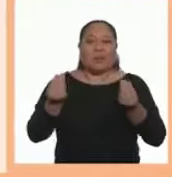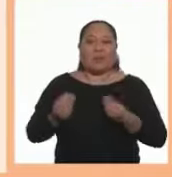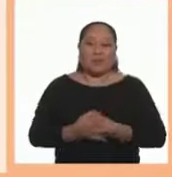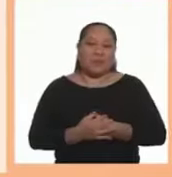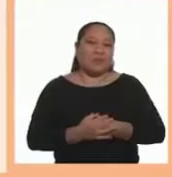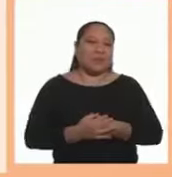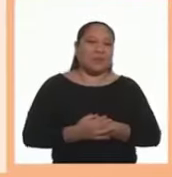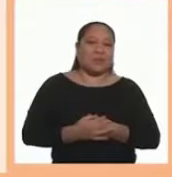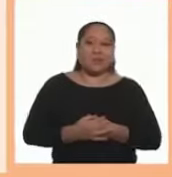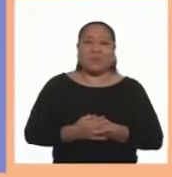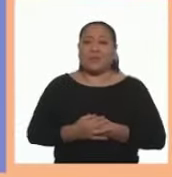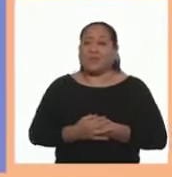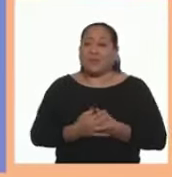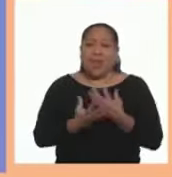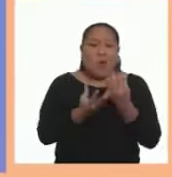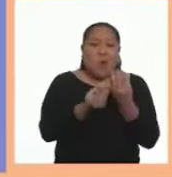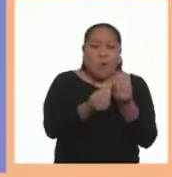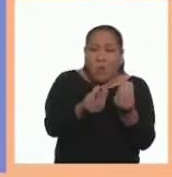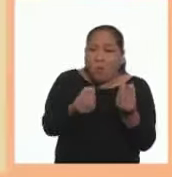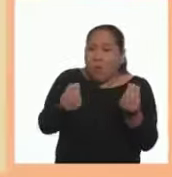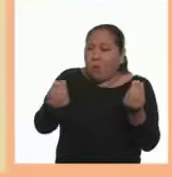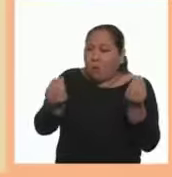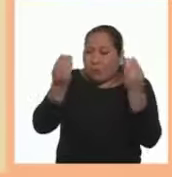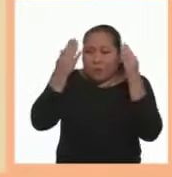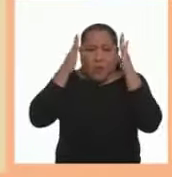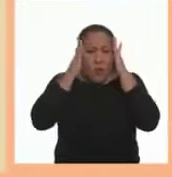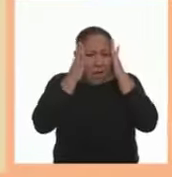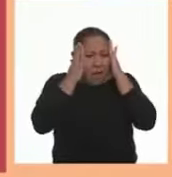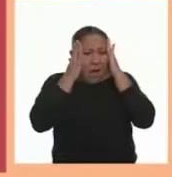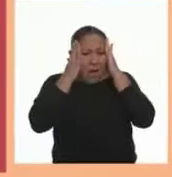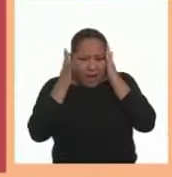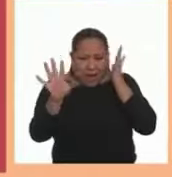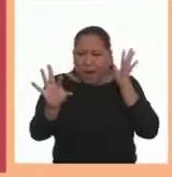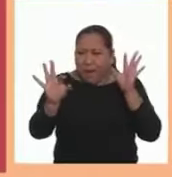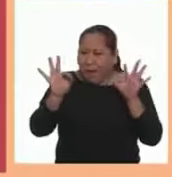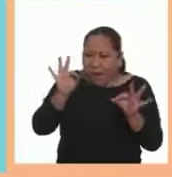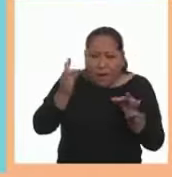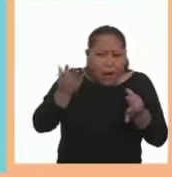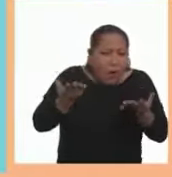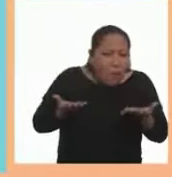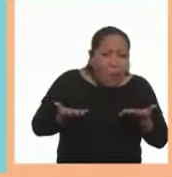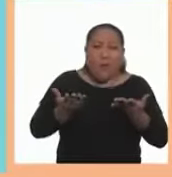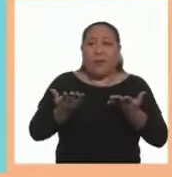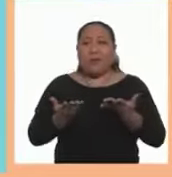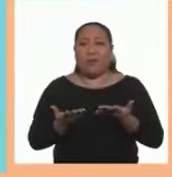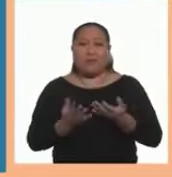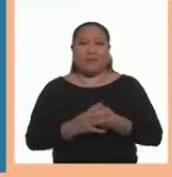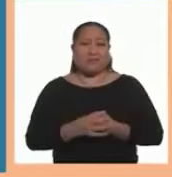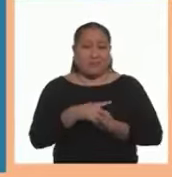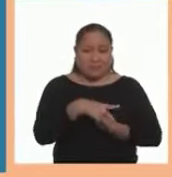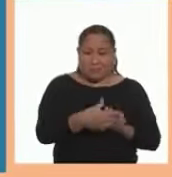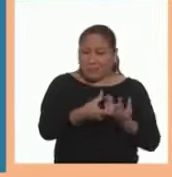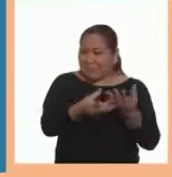alcanzar Hay tantos me no puedo escoger